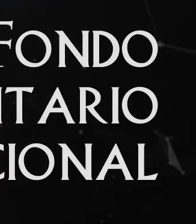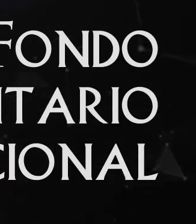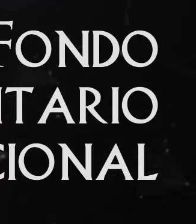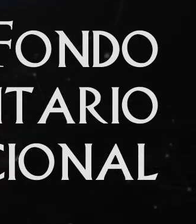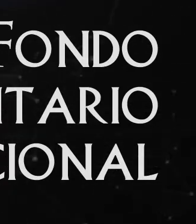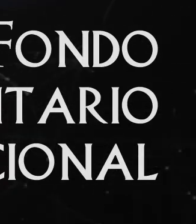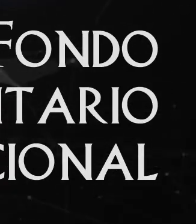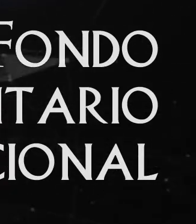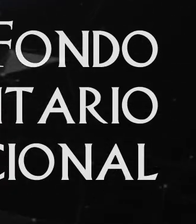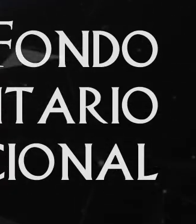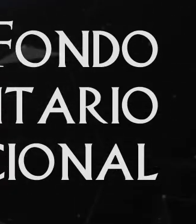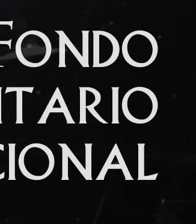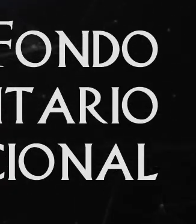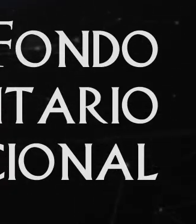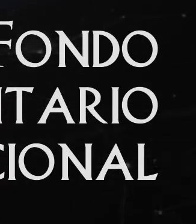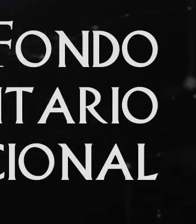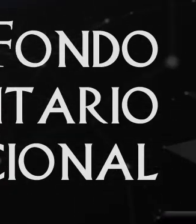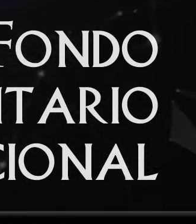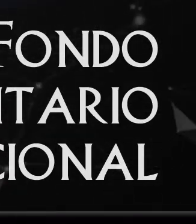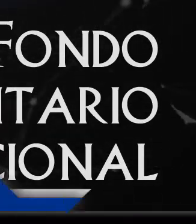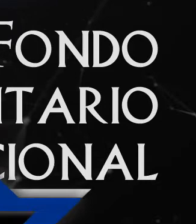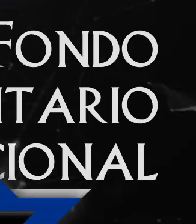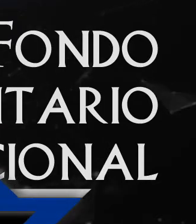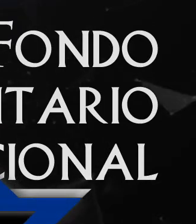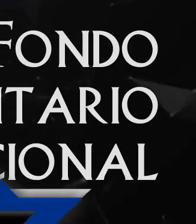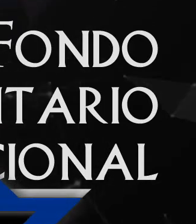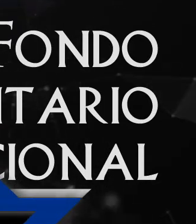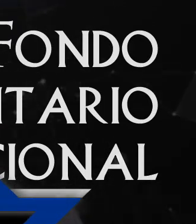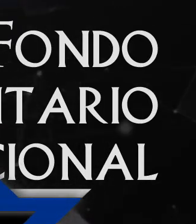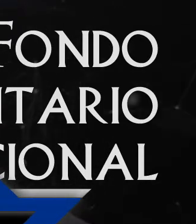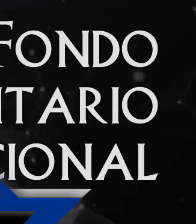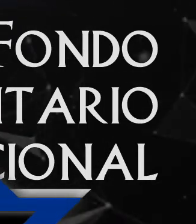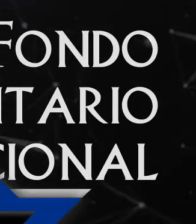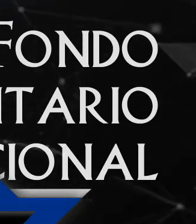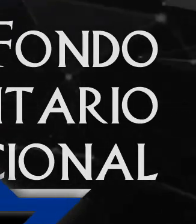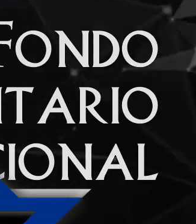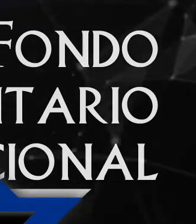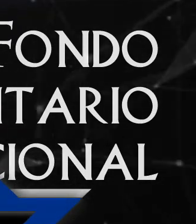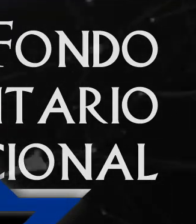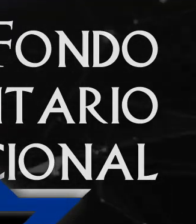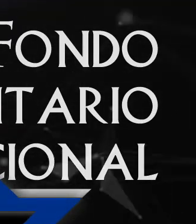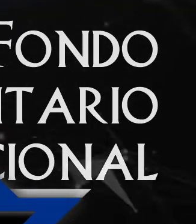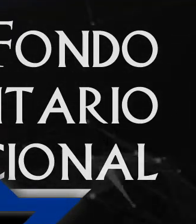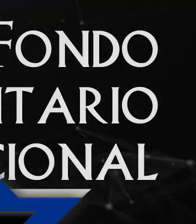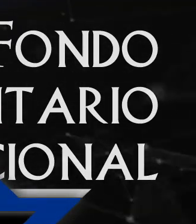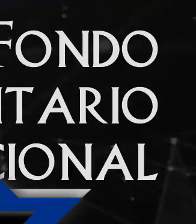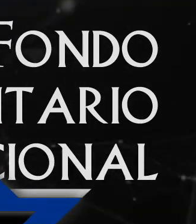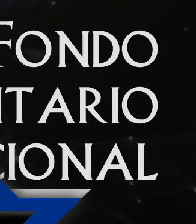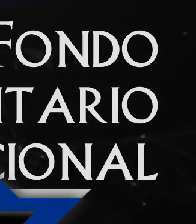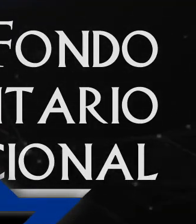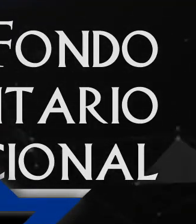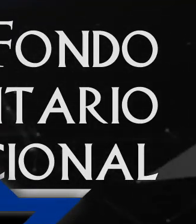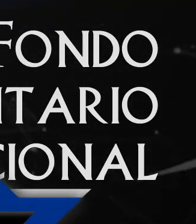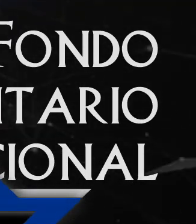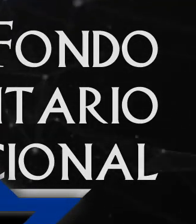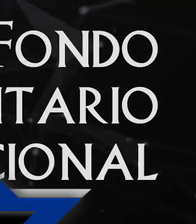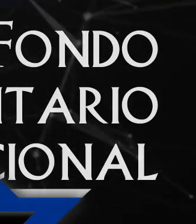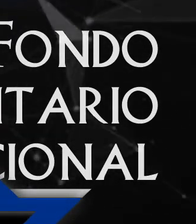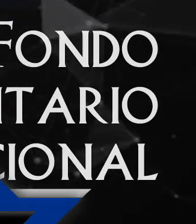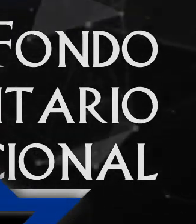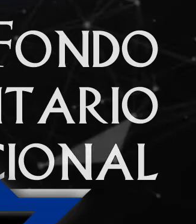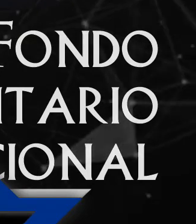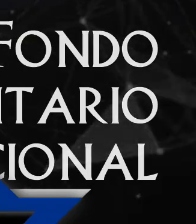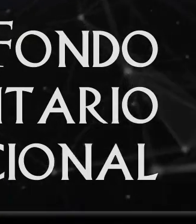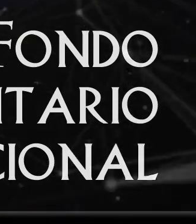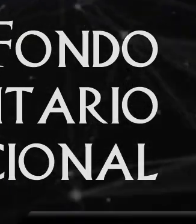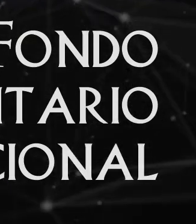Ya estás informado. No olvides darle like a este video, comparte y suscríbete a Escucha Diario. La conferencia del presidente Andrés Manuel